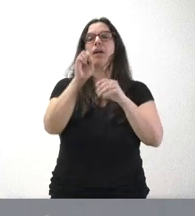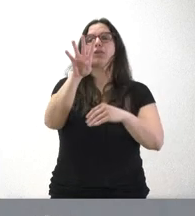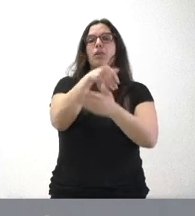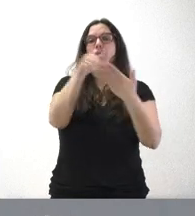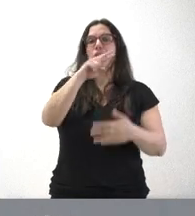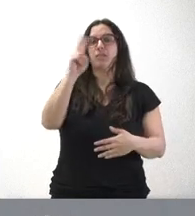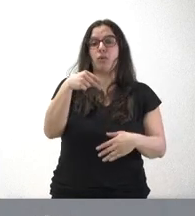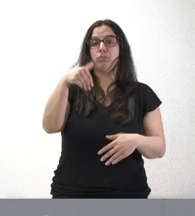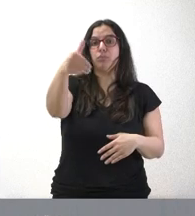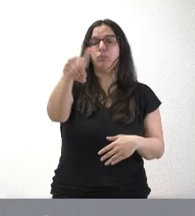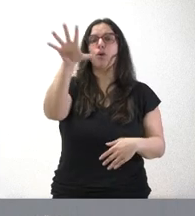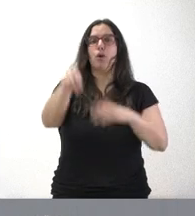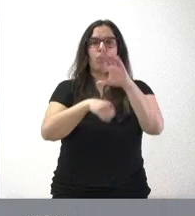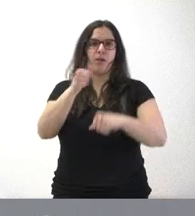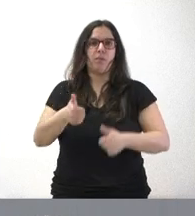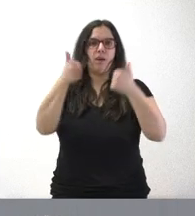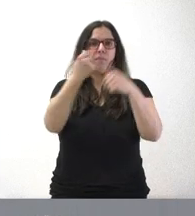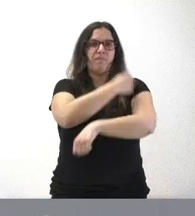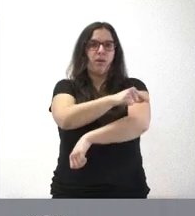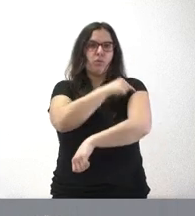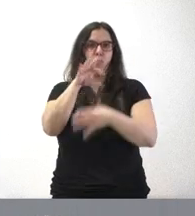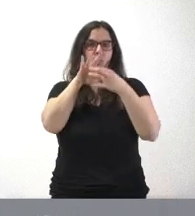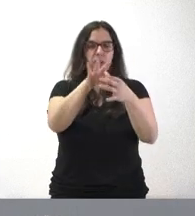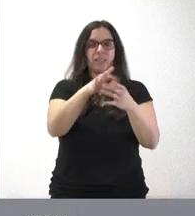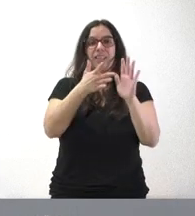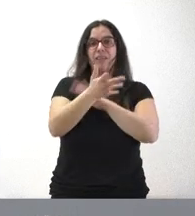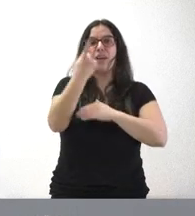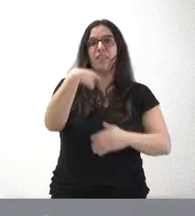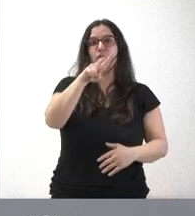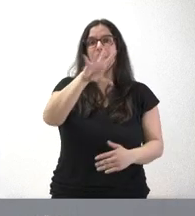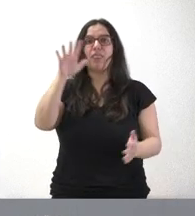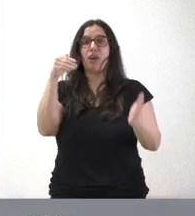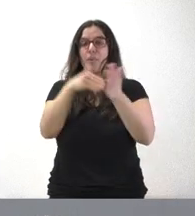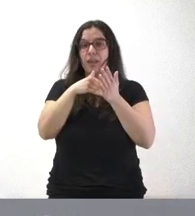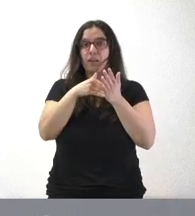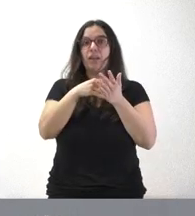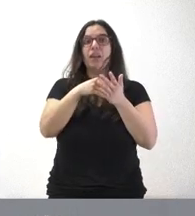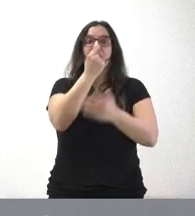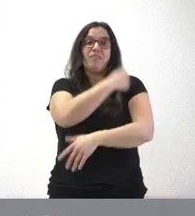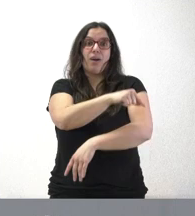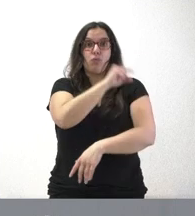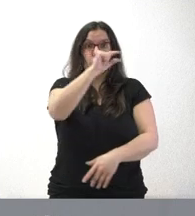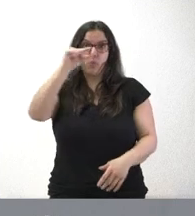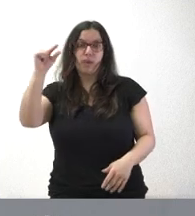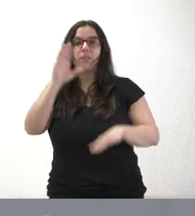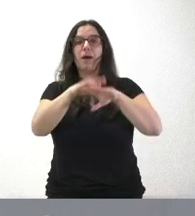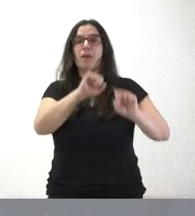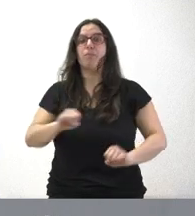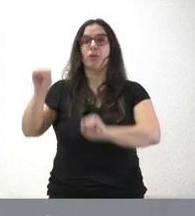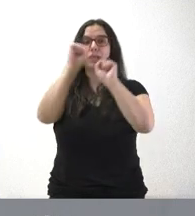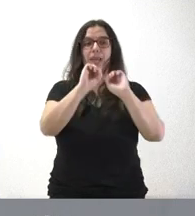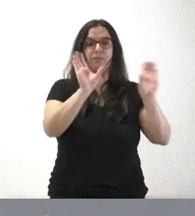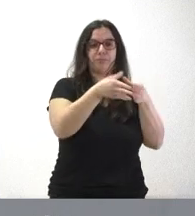trayendo nuevas vacunas dentro del calendario de vacunación. Estamos hablando de 125.000 vacunas para proteger a estos dos